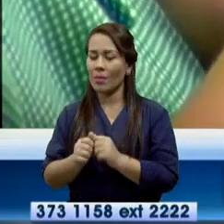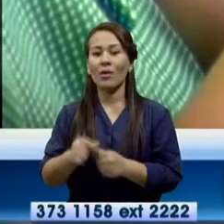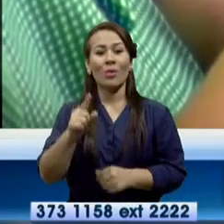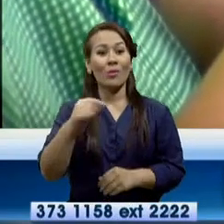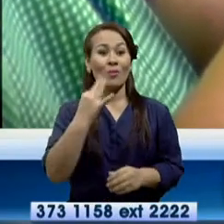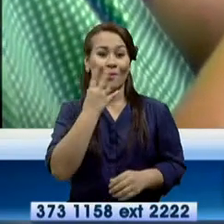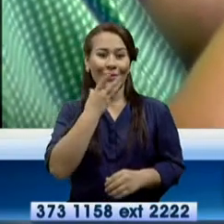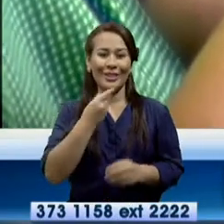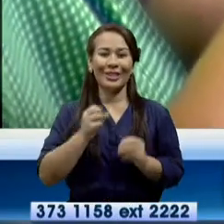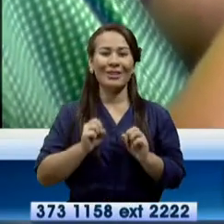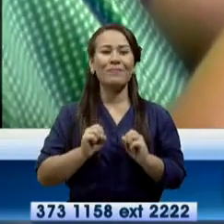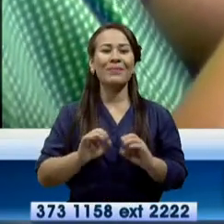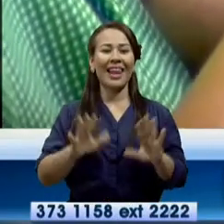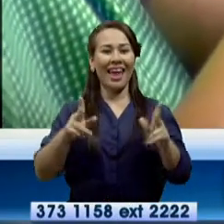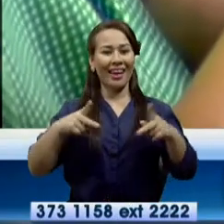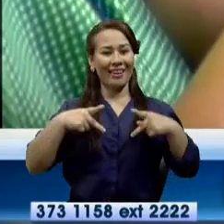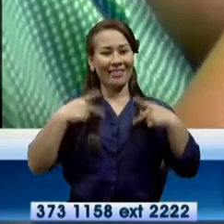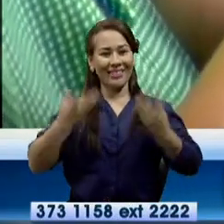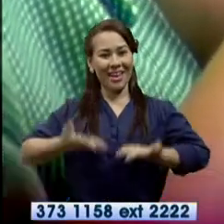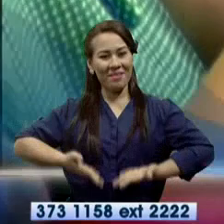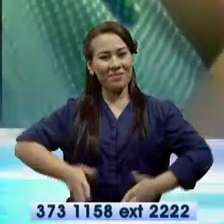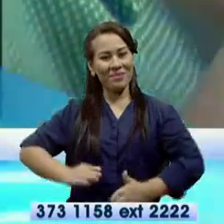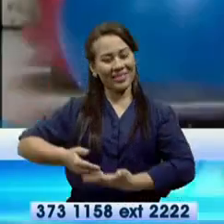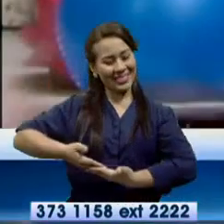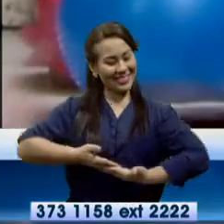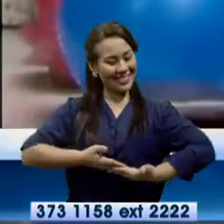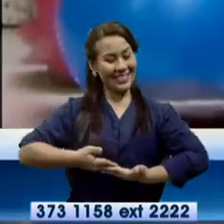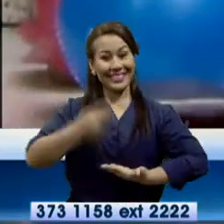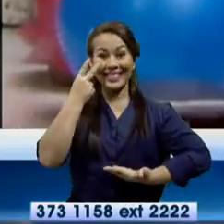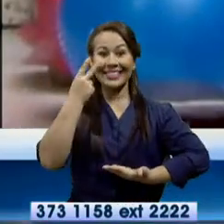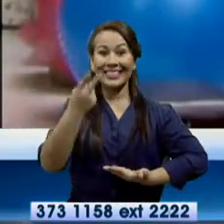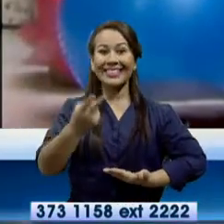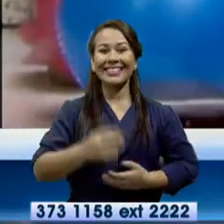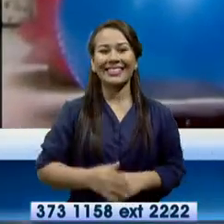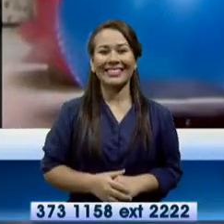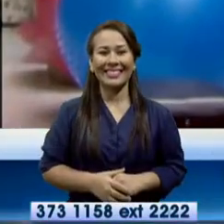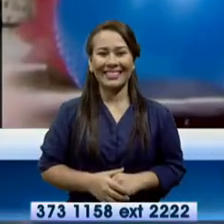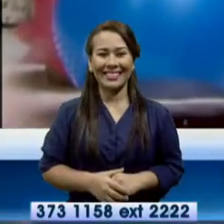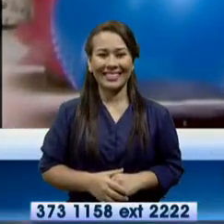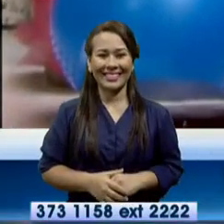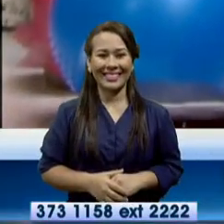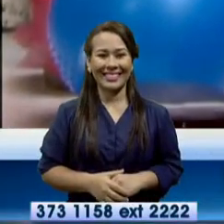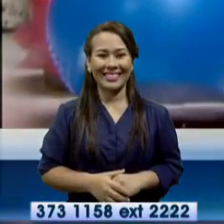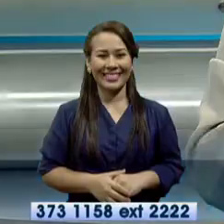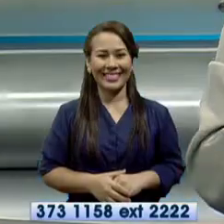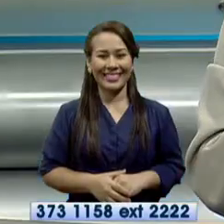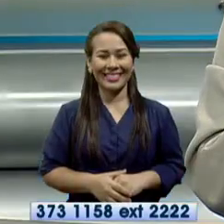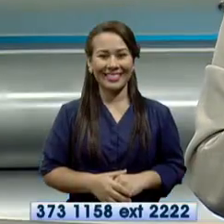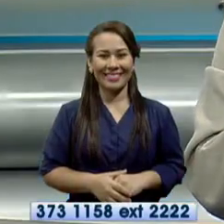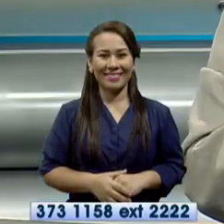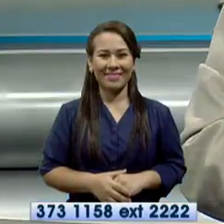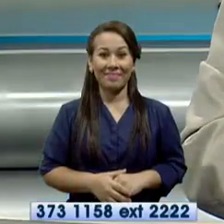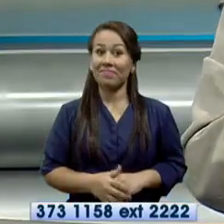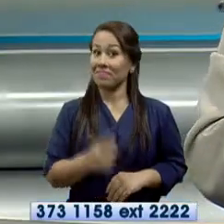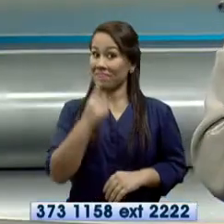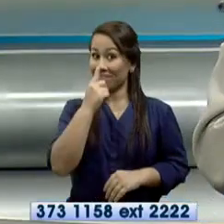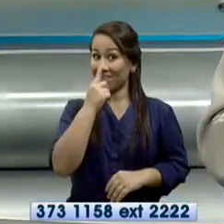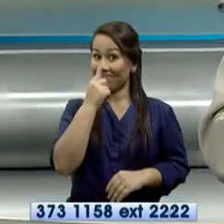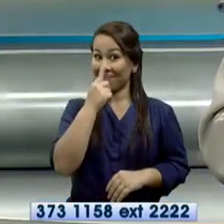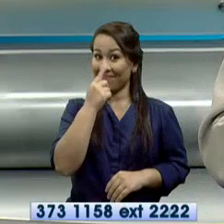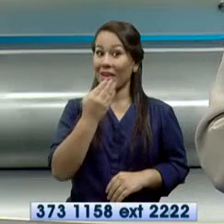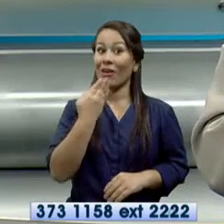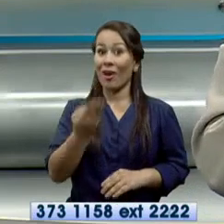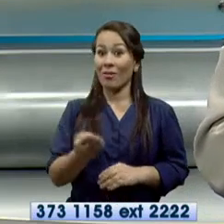milagroso de una nueva vida. Informó Enrique Muñoz. Interesante, ¿no?